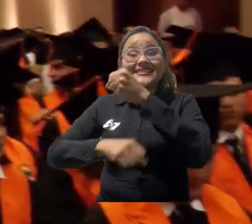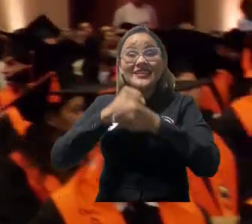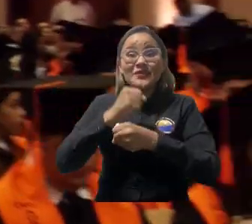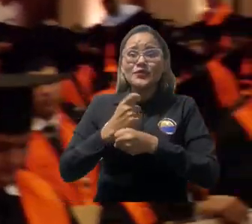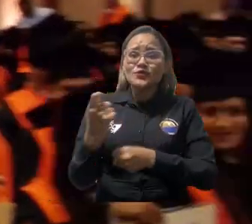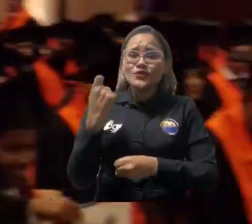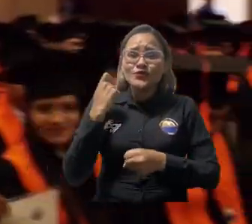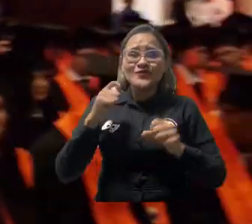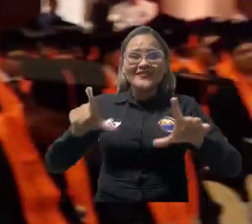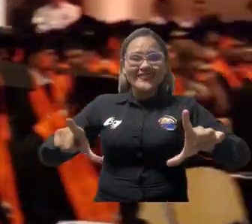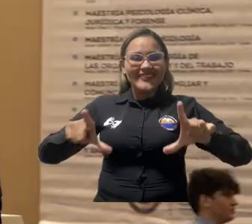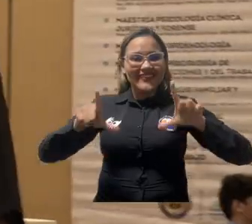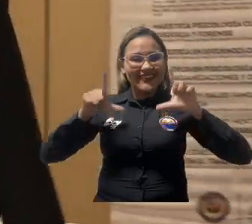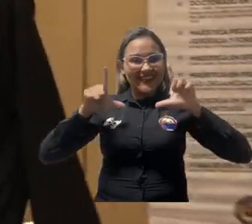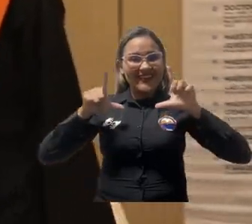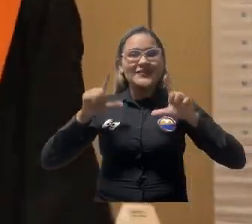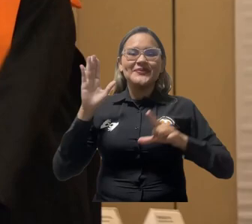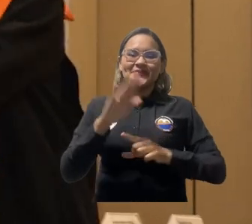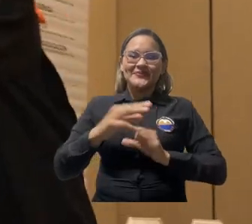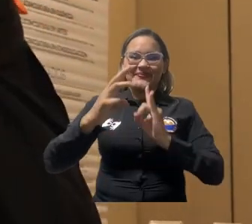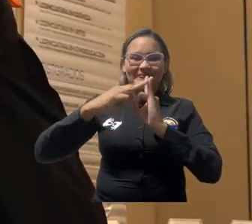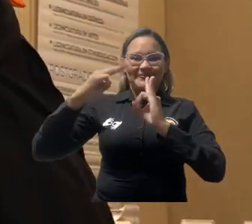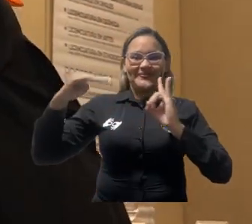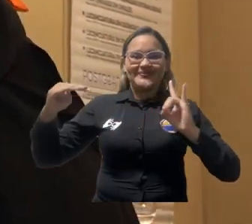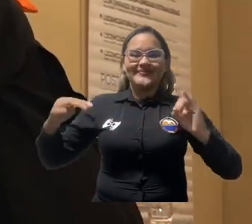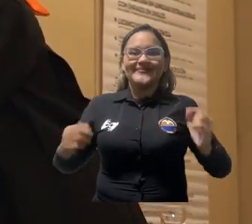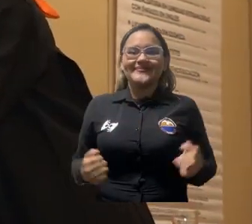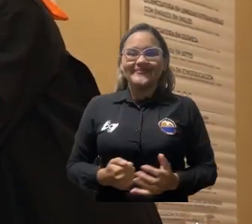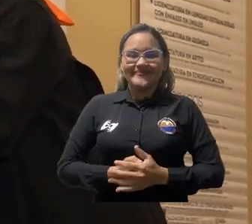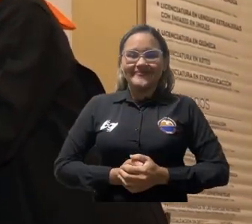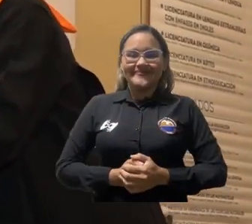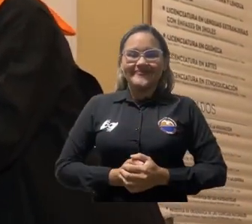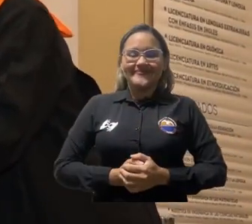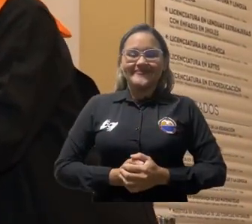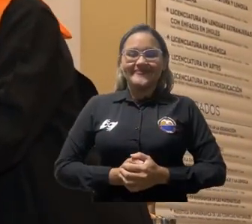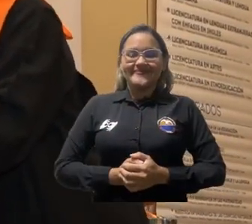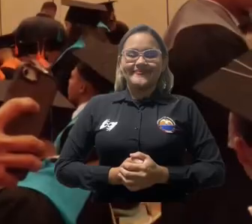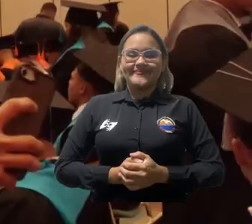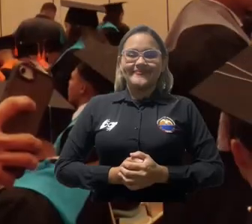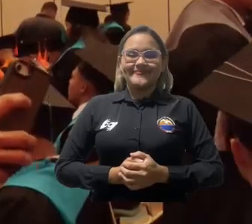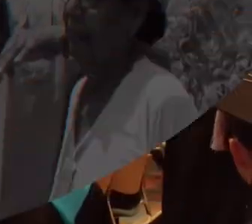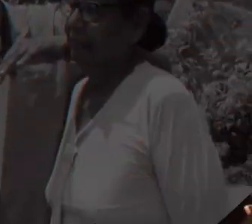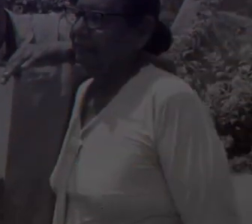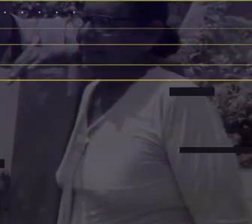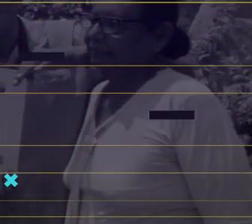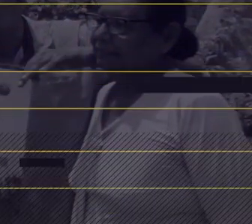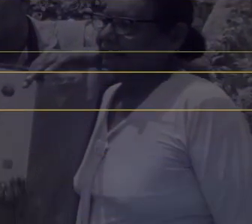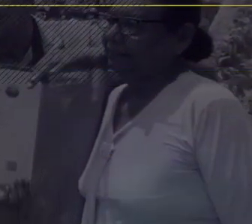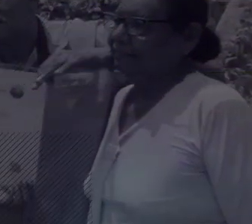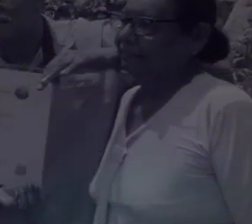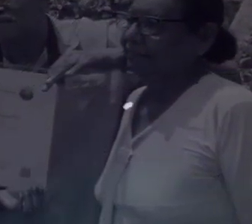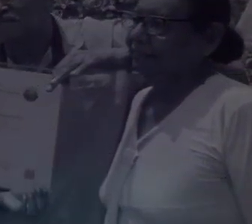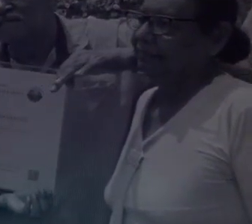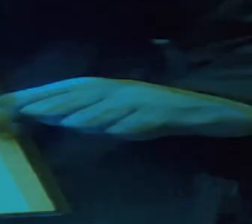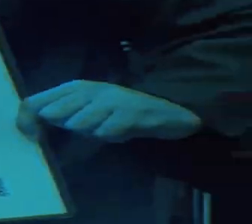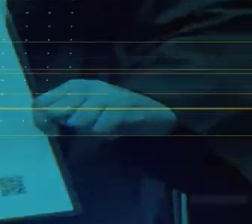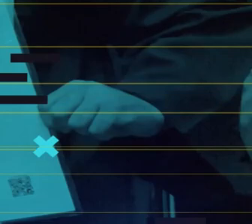hizo a sus 65 años en la más reciente ceremonia de graduación de la Universidad del Magdalena.